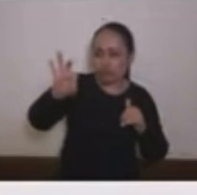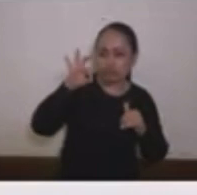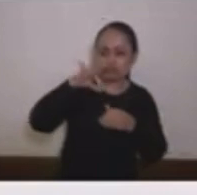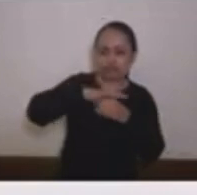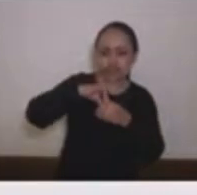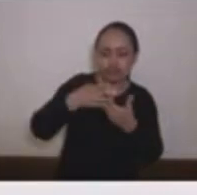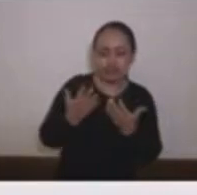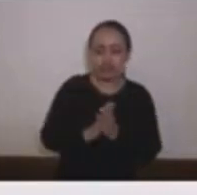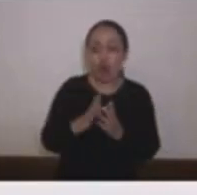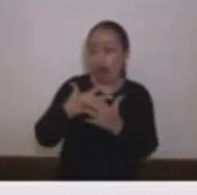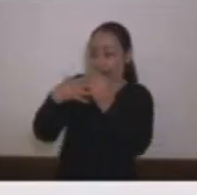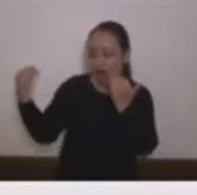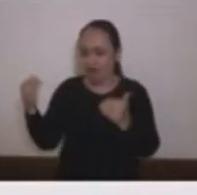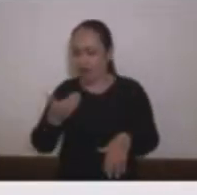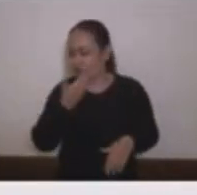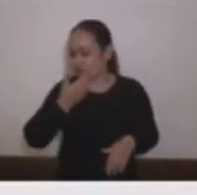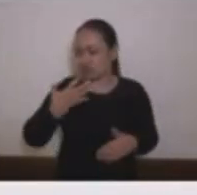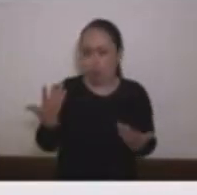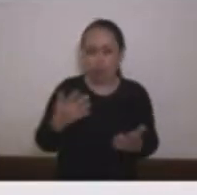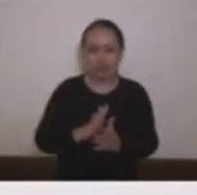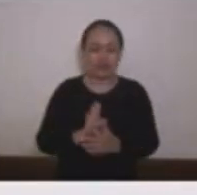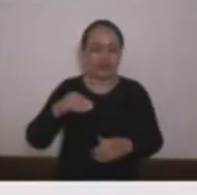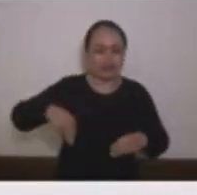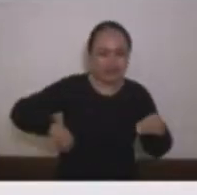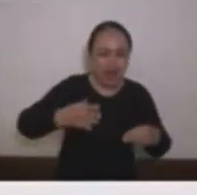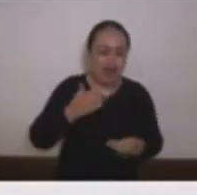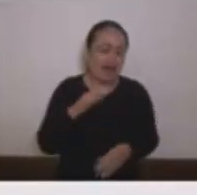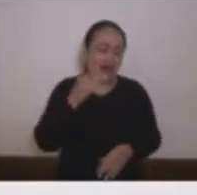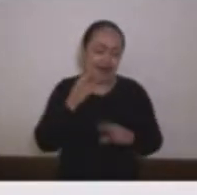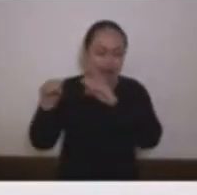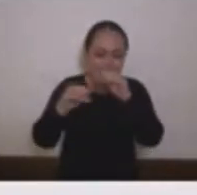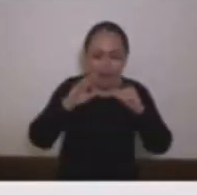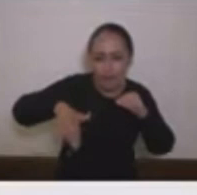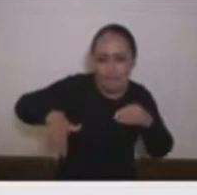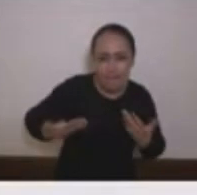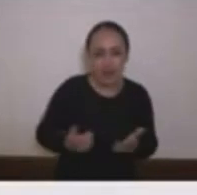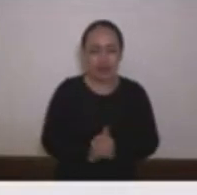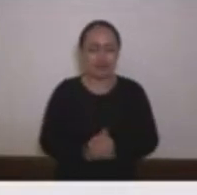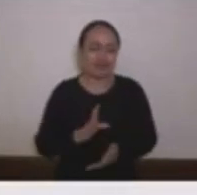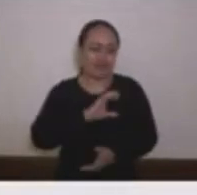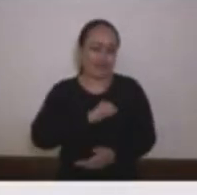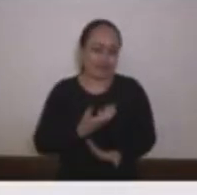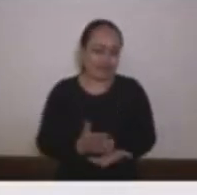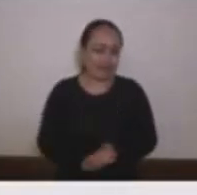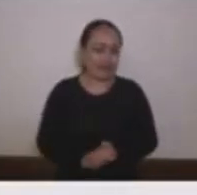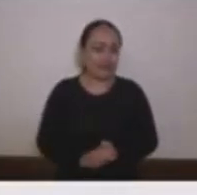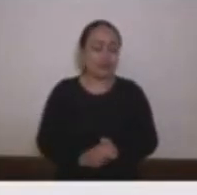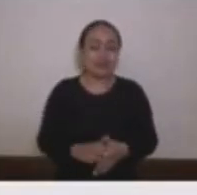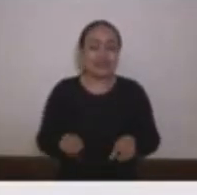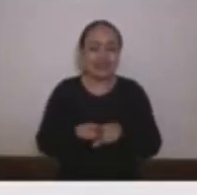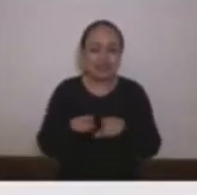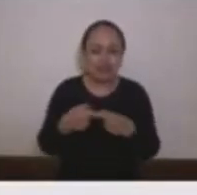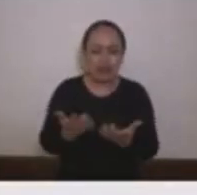se habla de reuniones y repartijas con la administración de turno para mí es muy lamentable que hayamos llegado a una elección manchada de